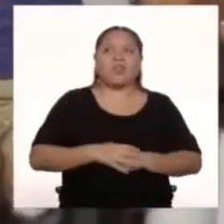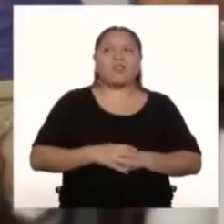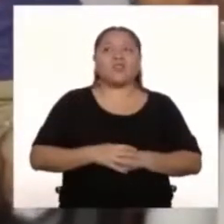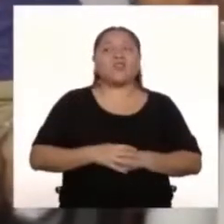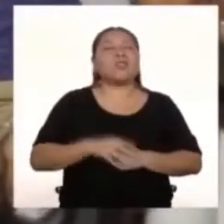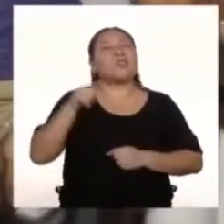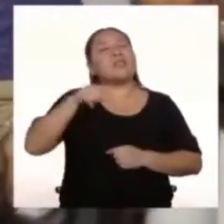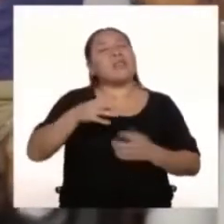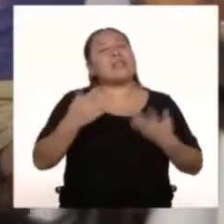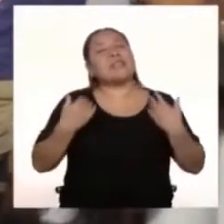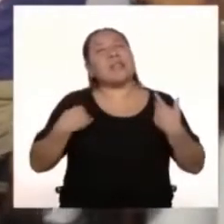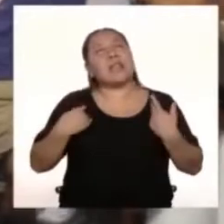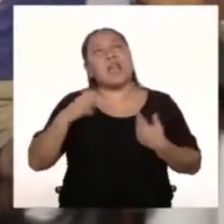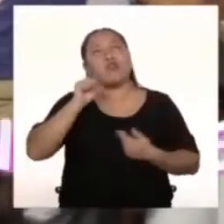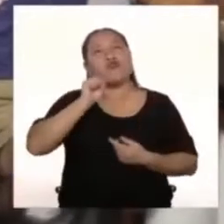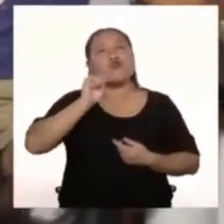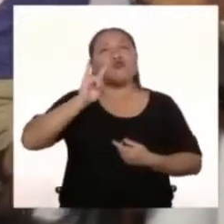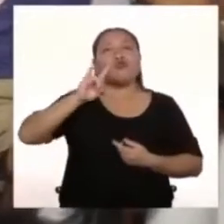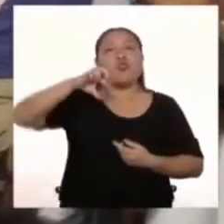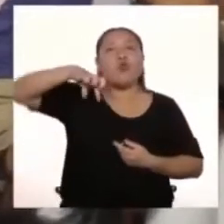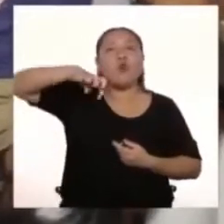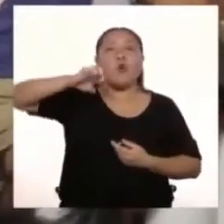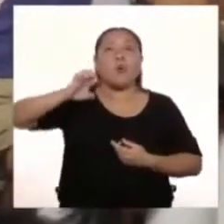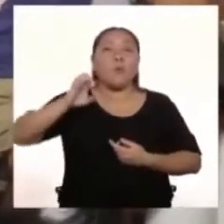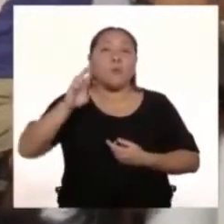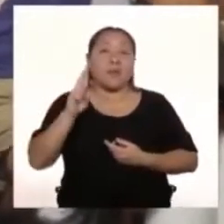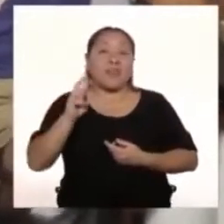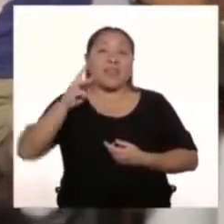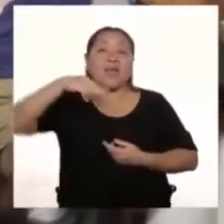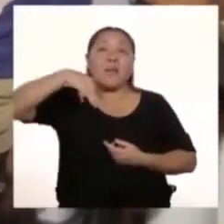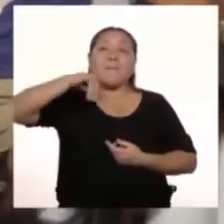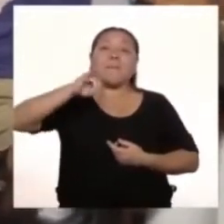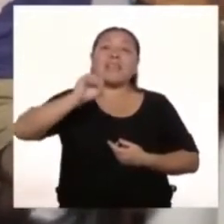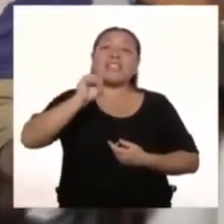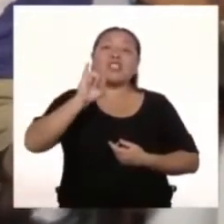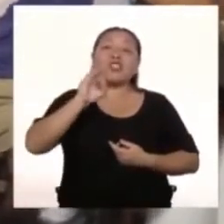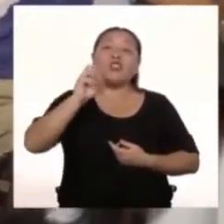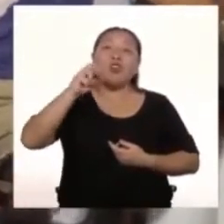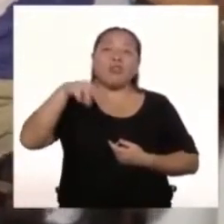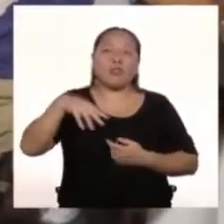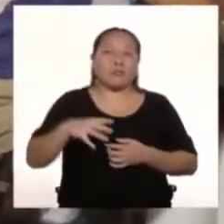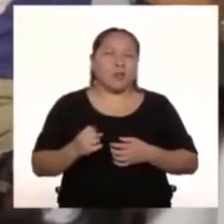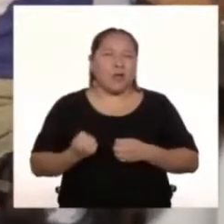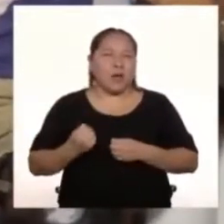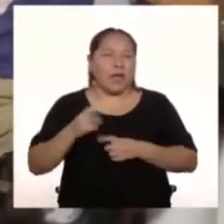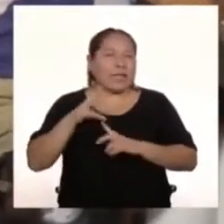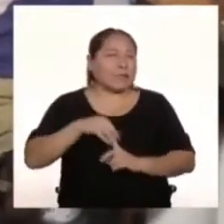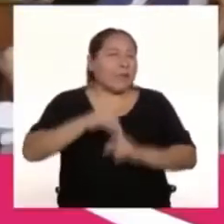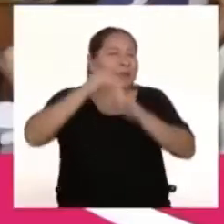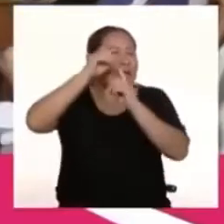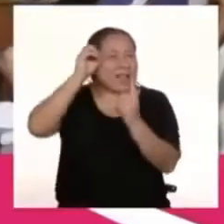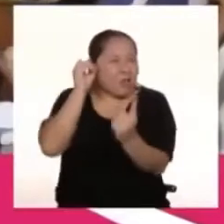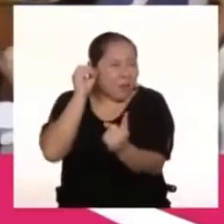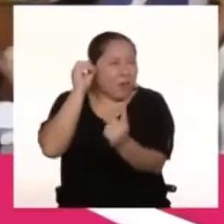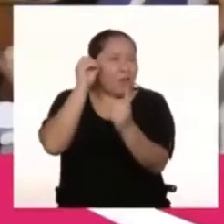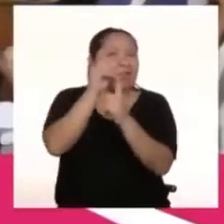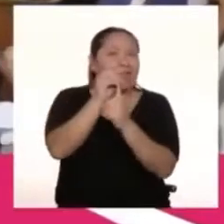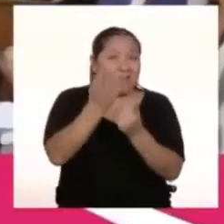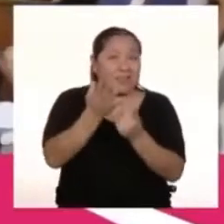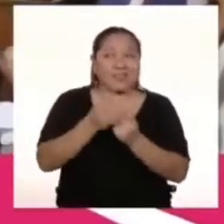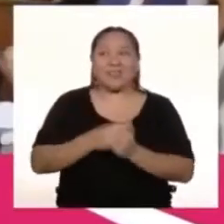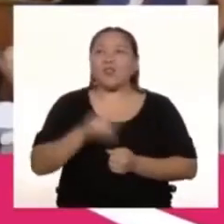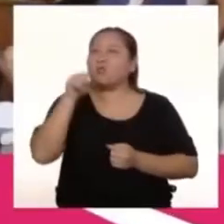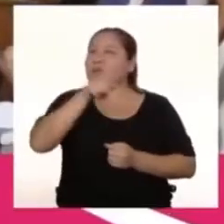Supermisiones ¿No? Porque O sea Uno Como adolescentes Tienen como la misión De rescatar Todas las